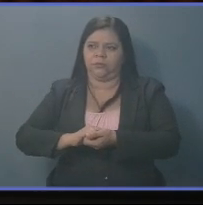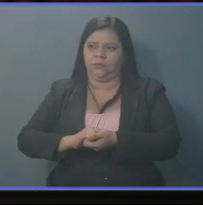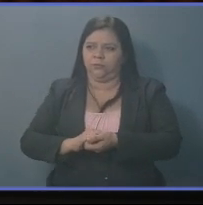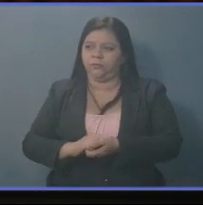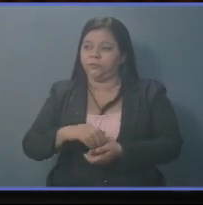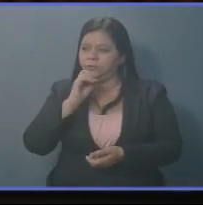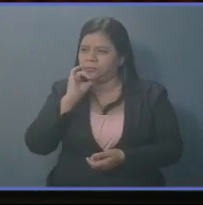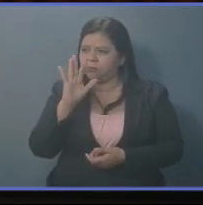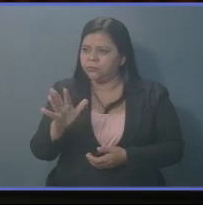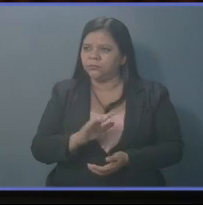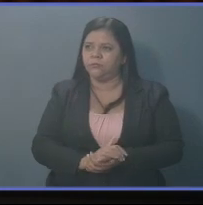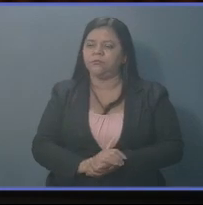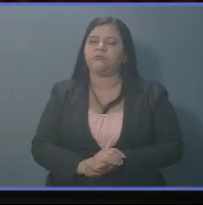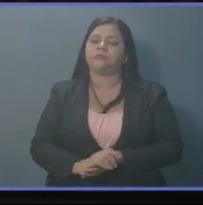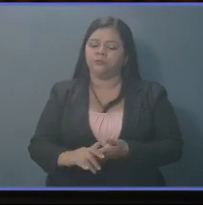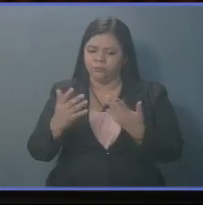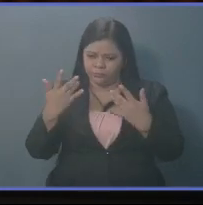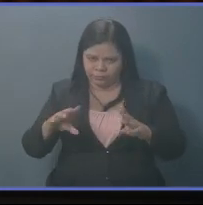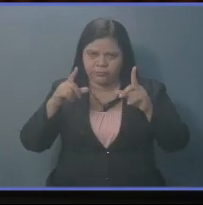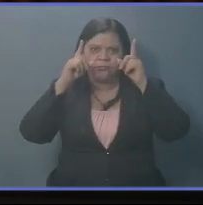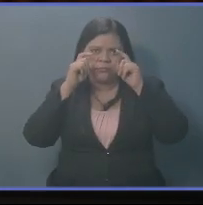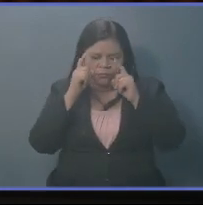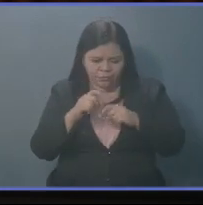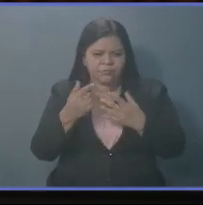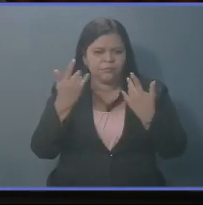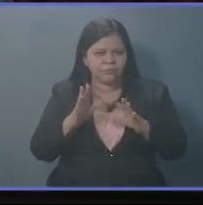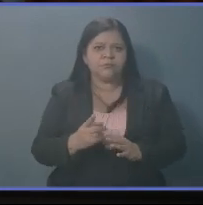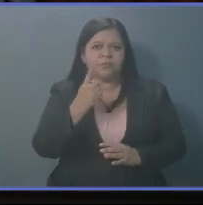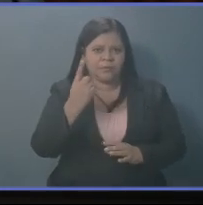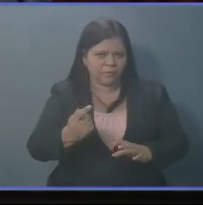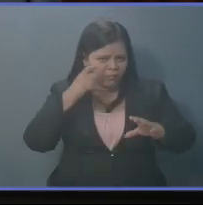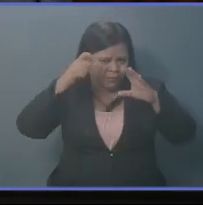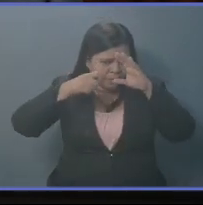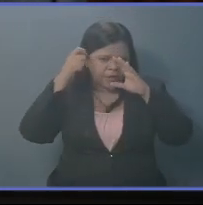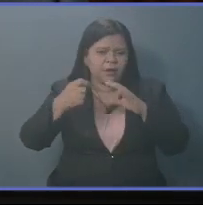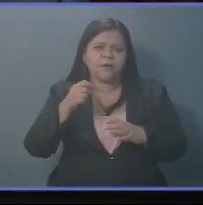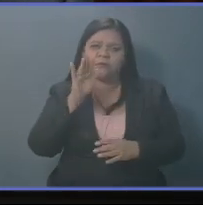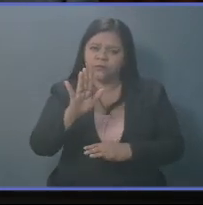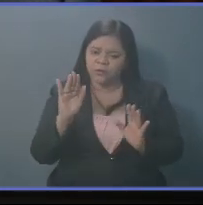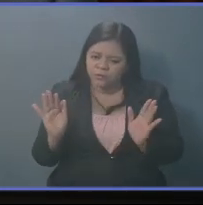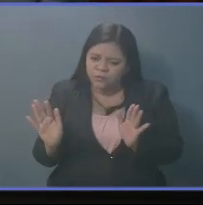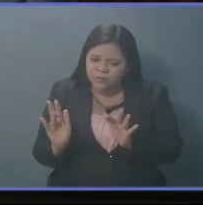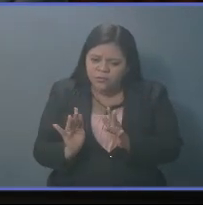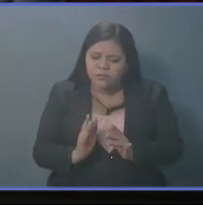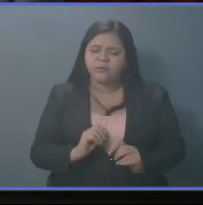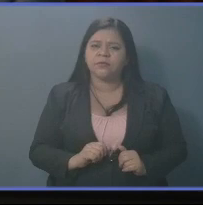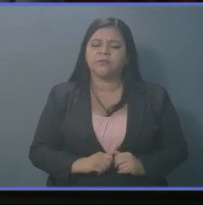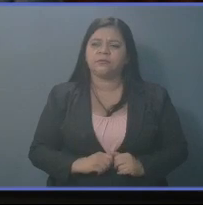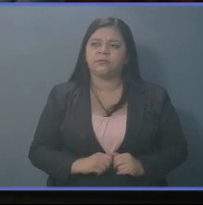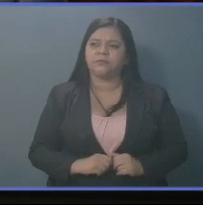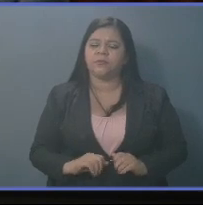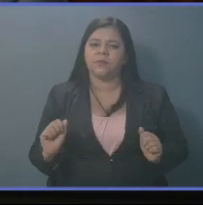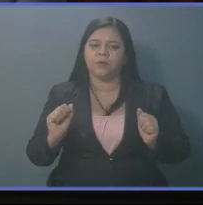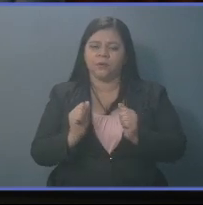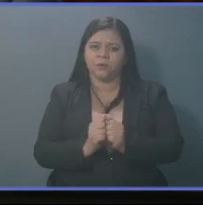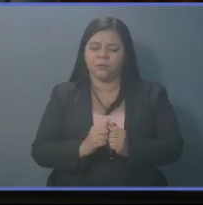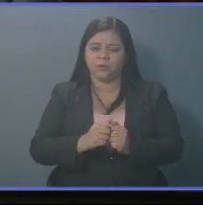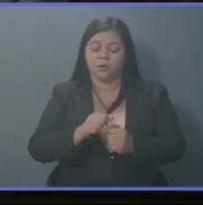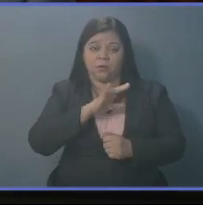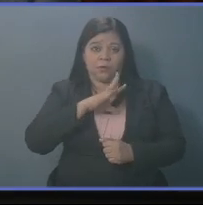Y hay fotos, y hay testimonios, y hay videos de su reunión con los Criet,